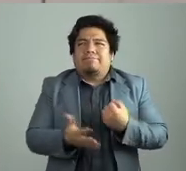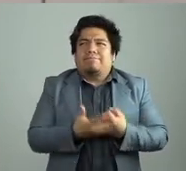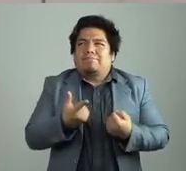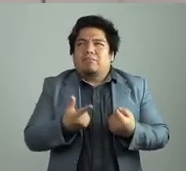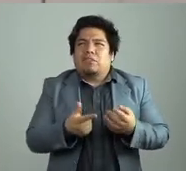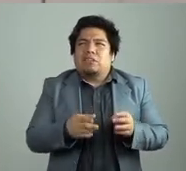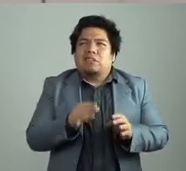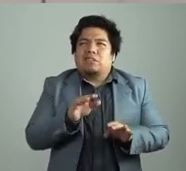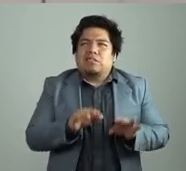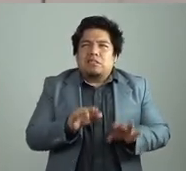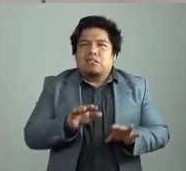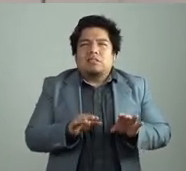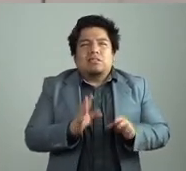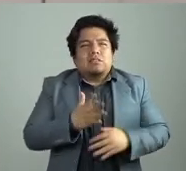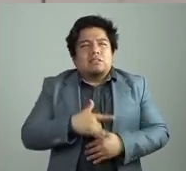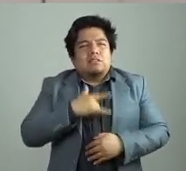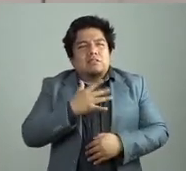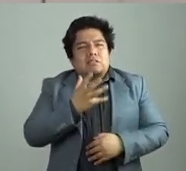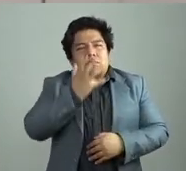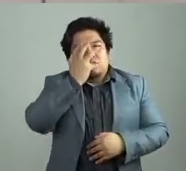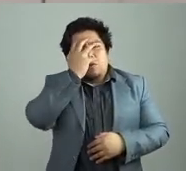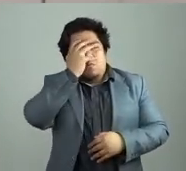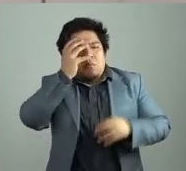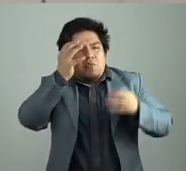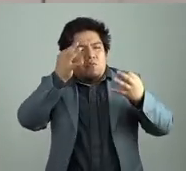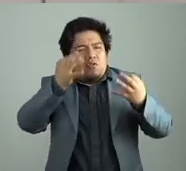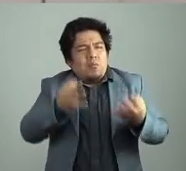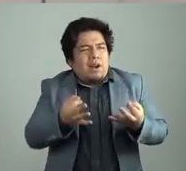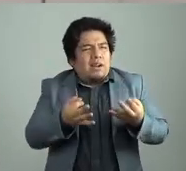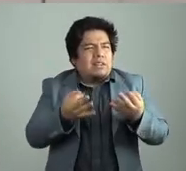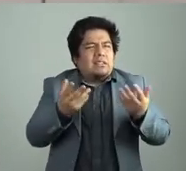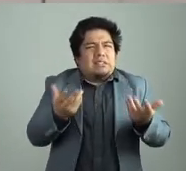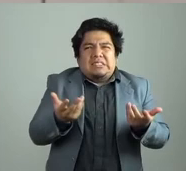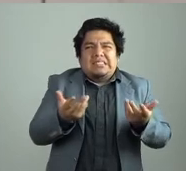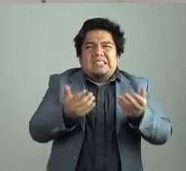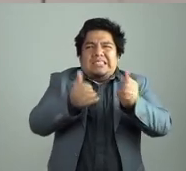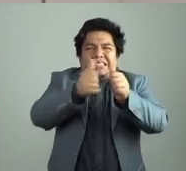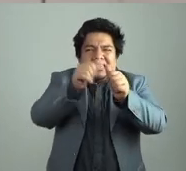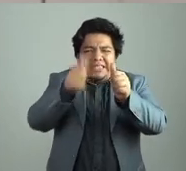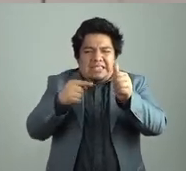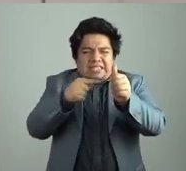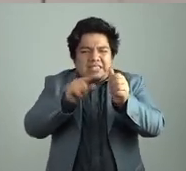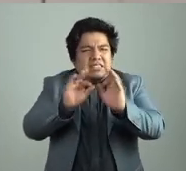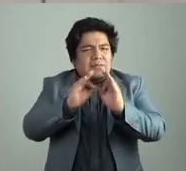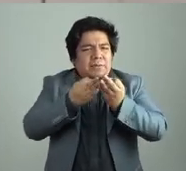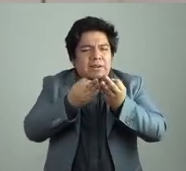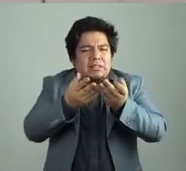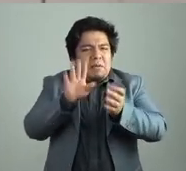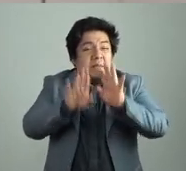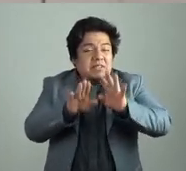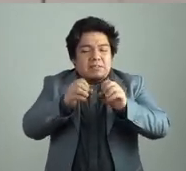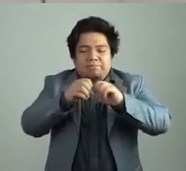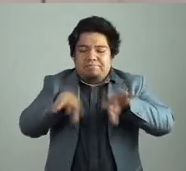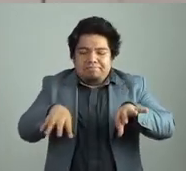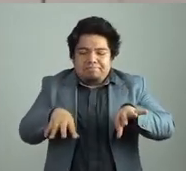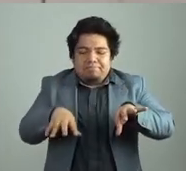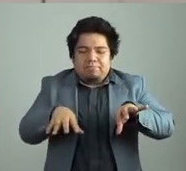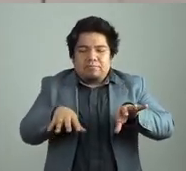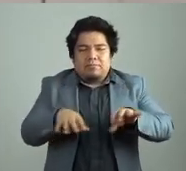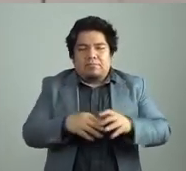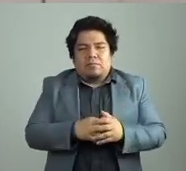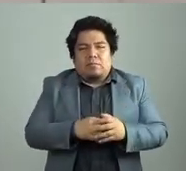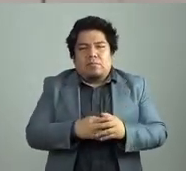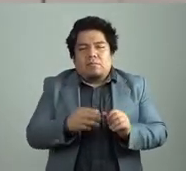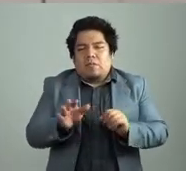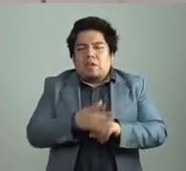formal, ¿no? Que pierde mucho su carácter artístico, ¿no? Que para mí parece que, para mí es fundamental, más allá de cualquier